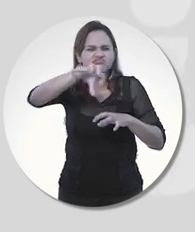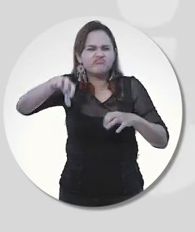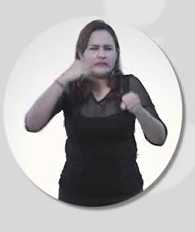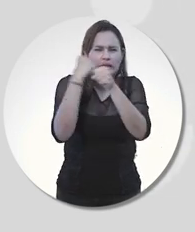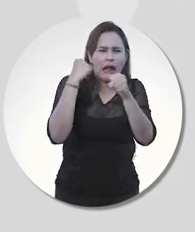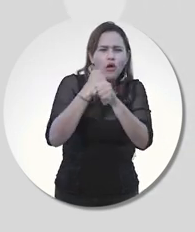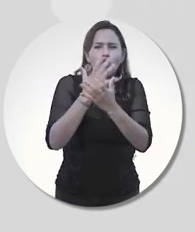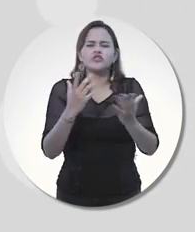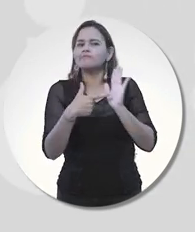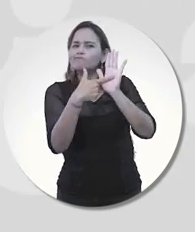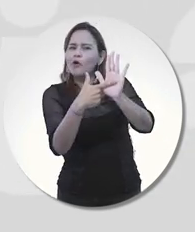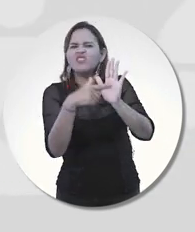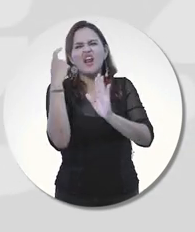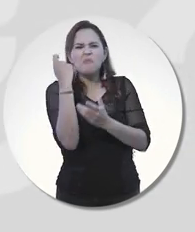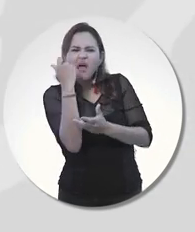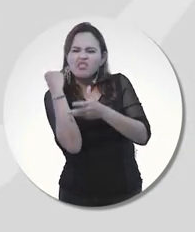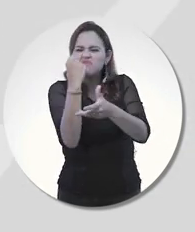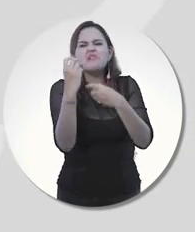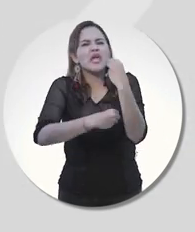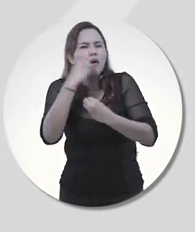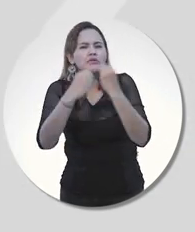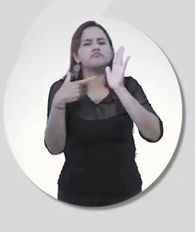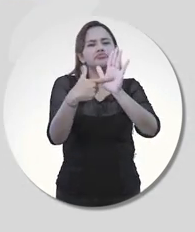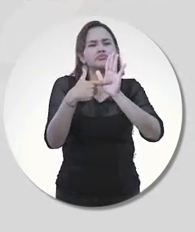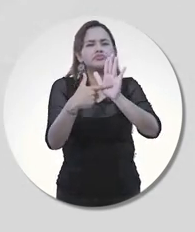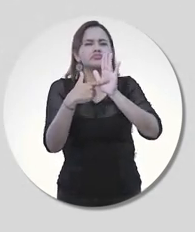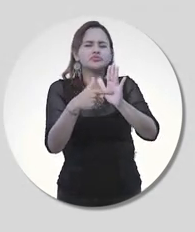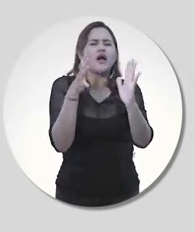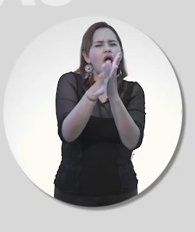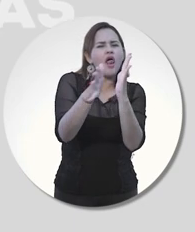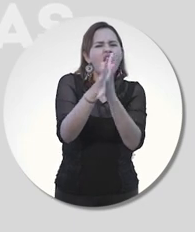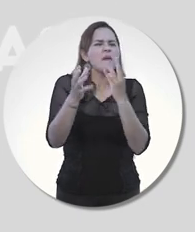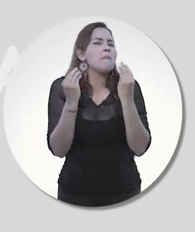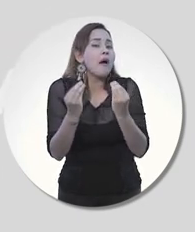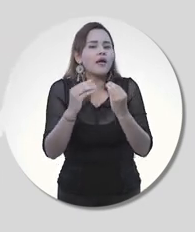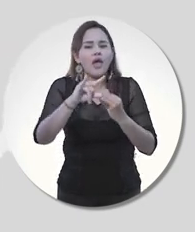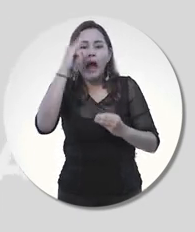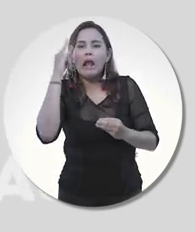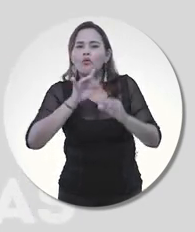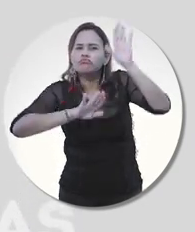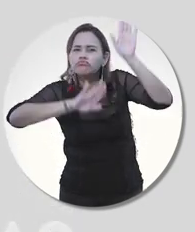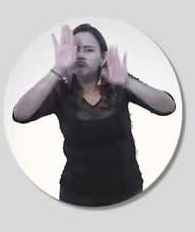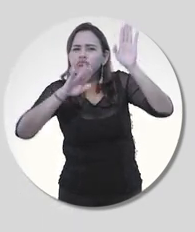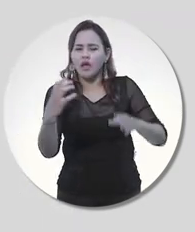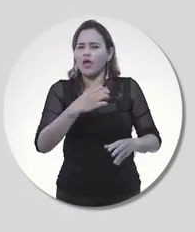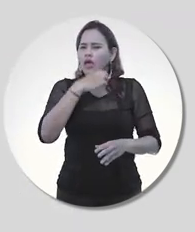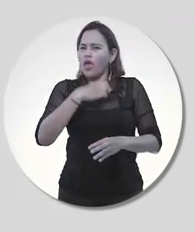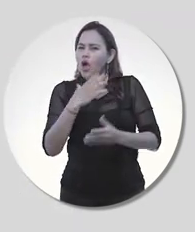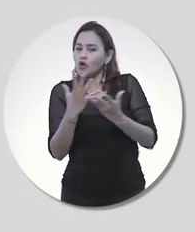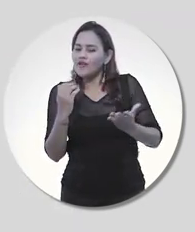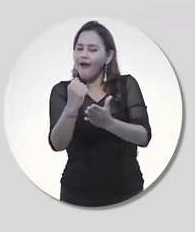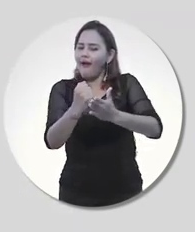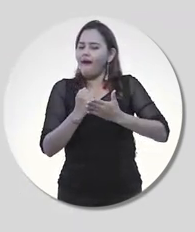lo que permite generar encuestas a comunidades internas y externas para recibir comentarios o quejas que